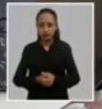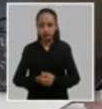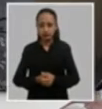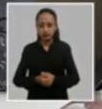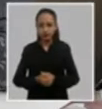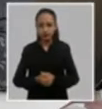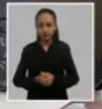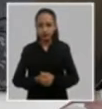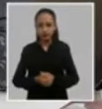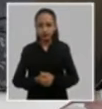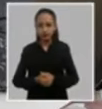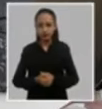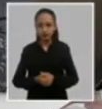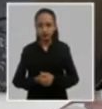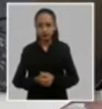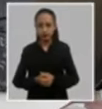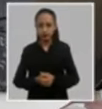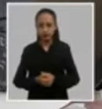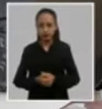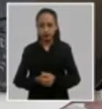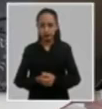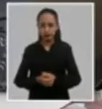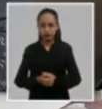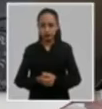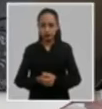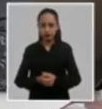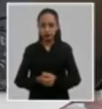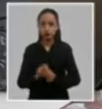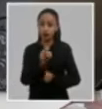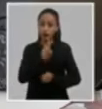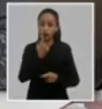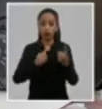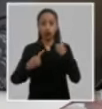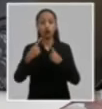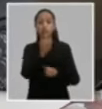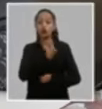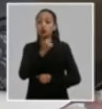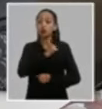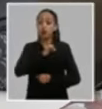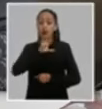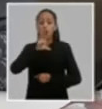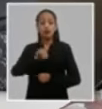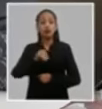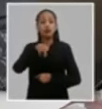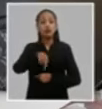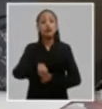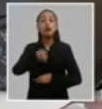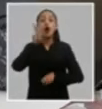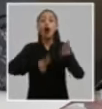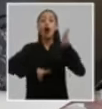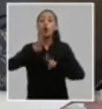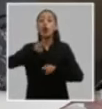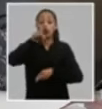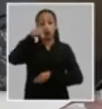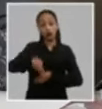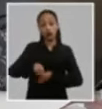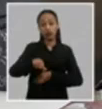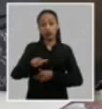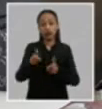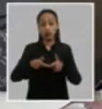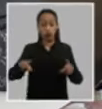acciones a tener en cuenta asociada a la instrumentación que tendrán los acuerdos derivados de este congreso